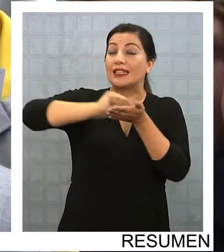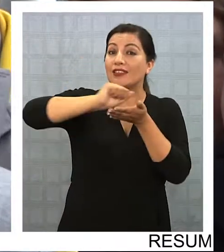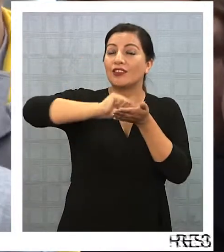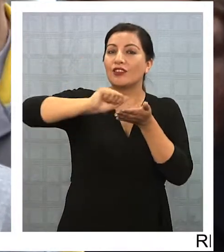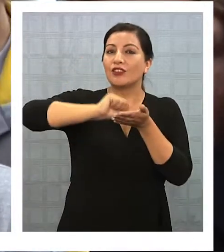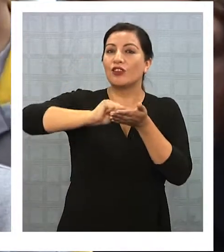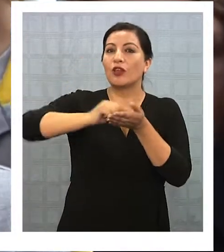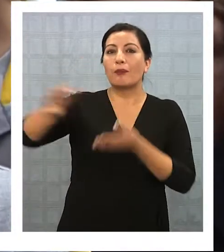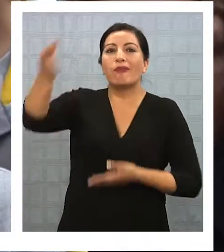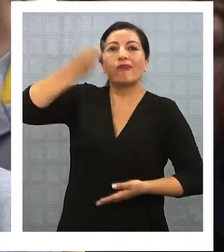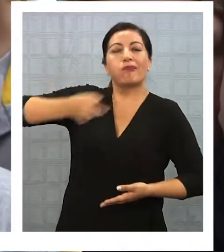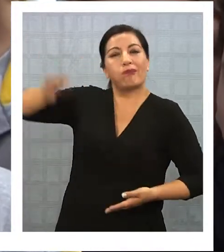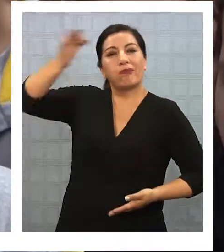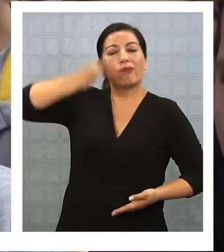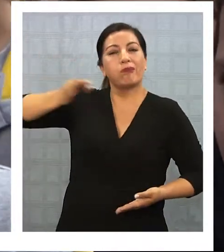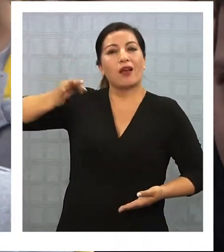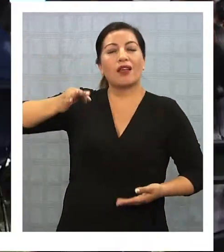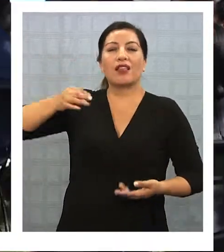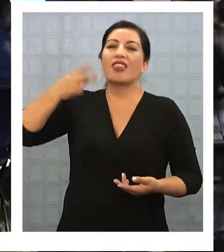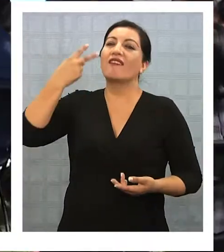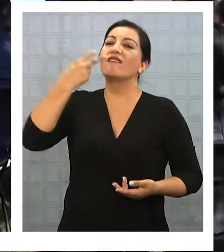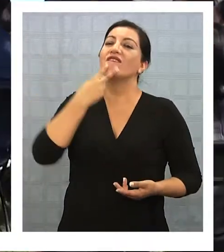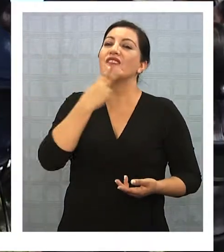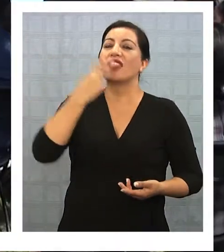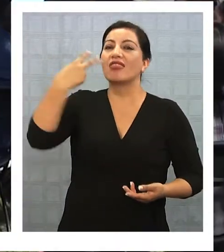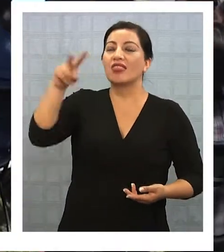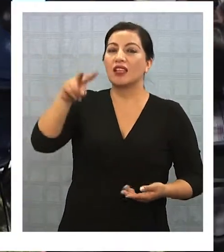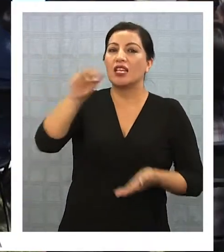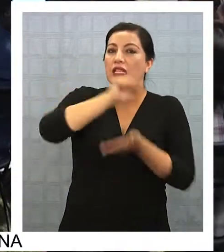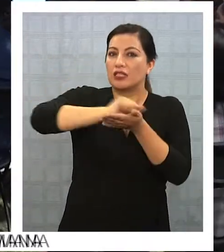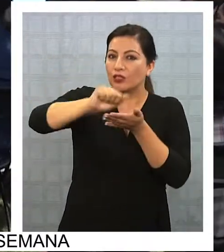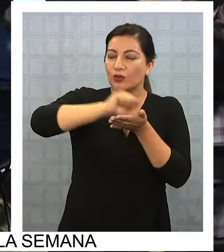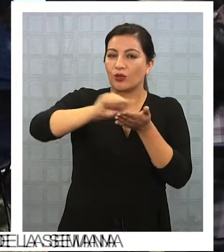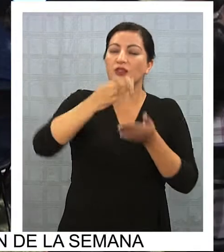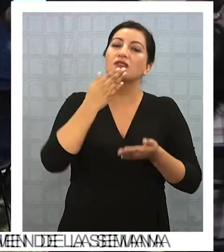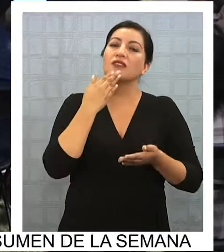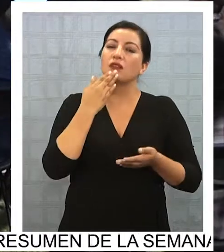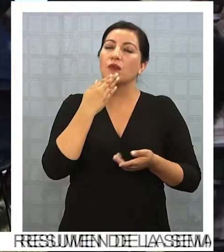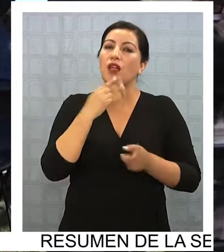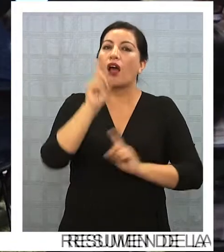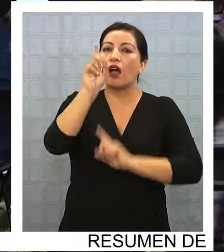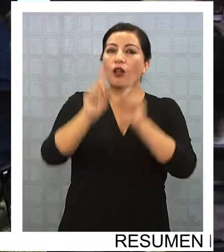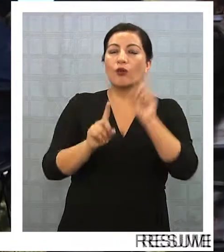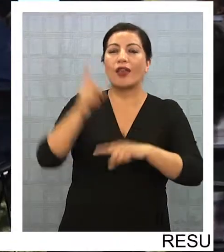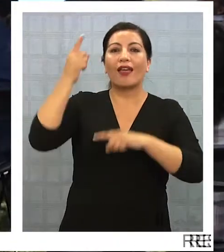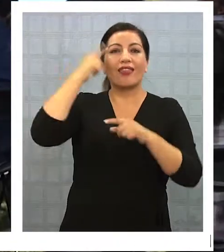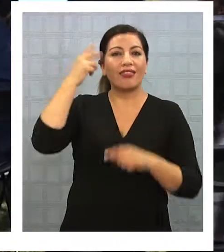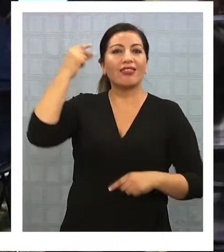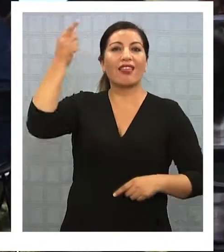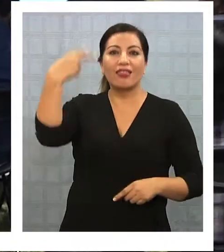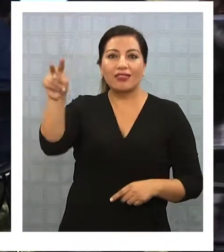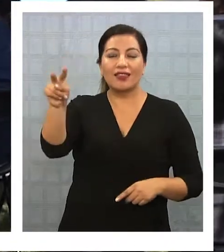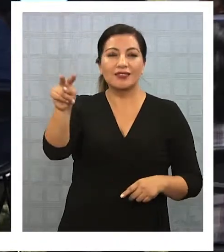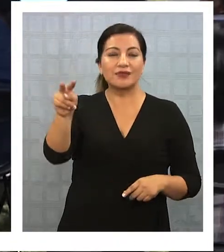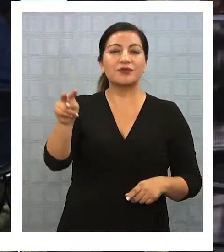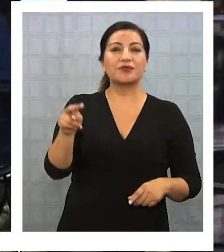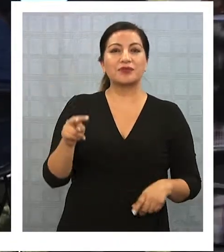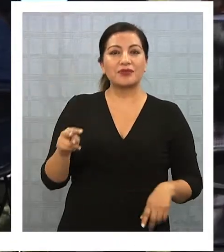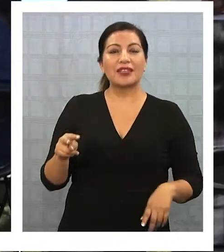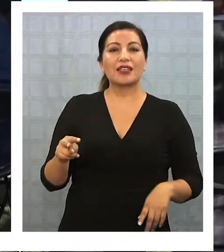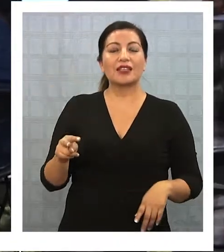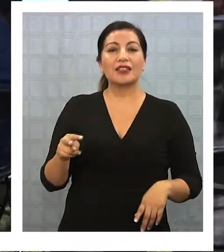que nos fue contando parte de su vida de la escritura y nos contó varios argumentos que me gustaron y que